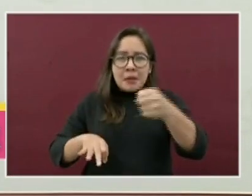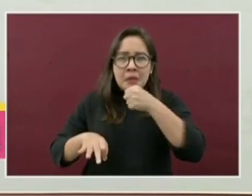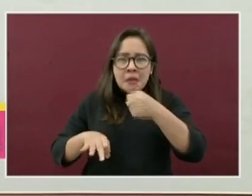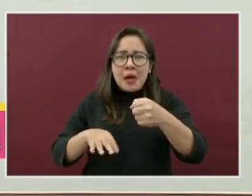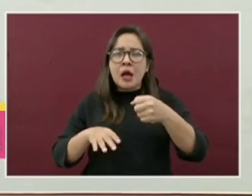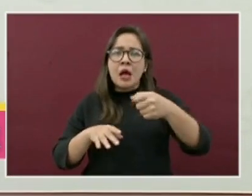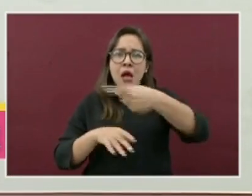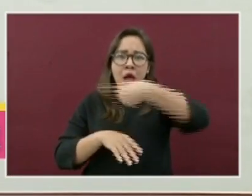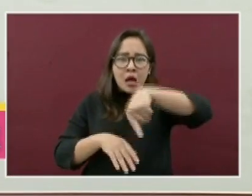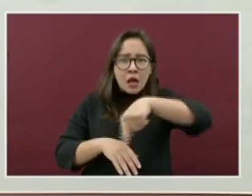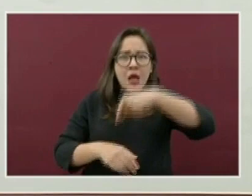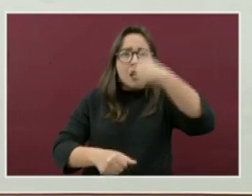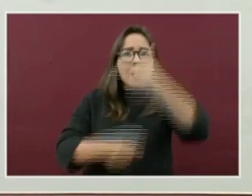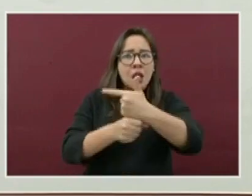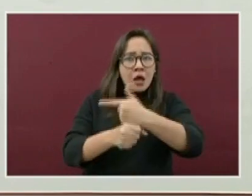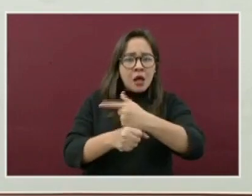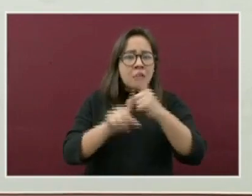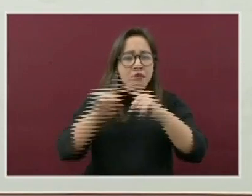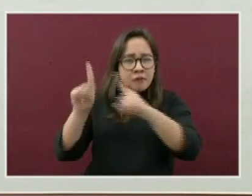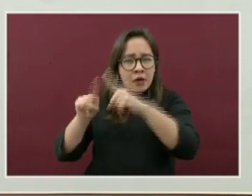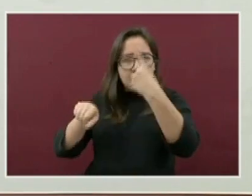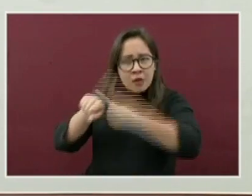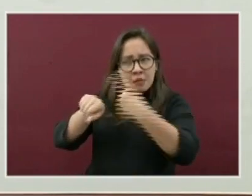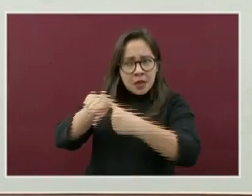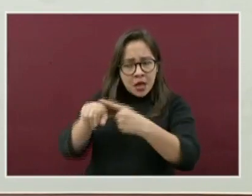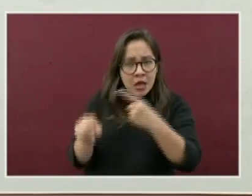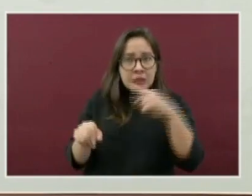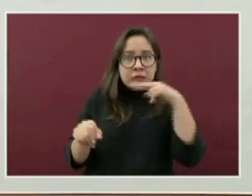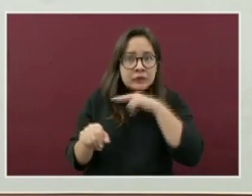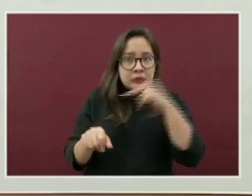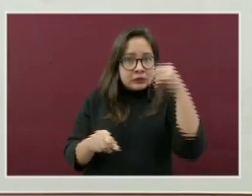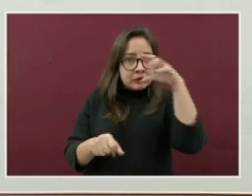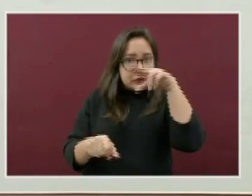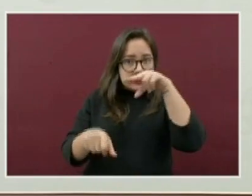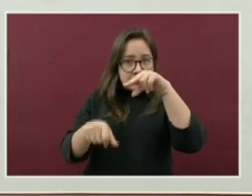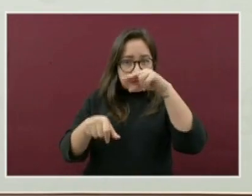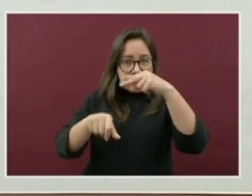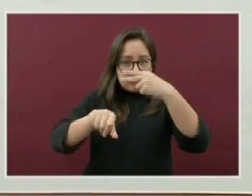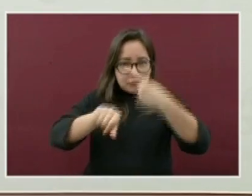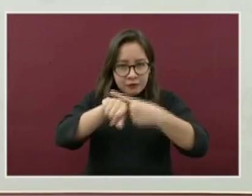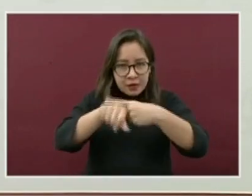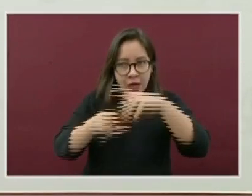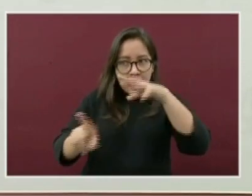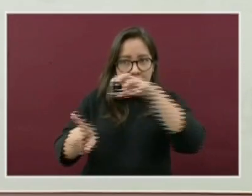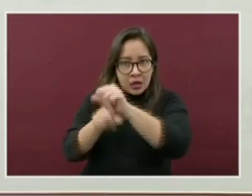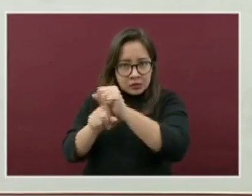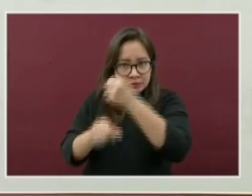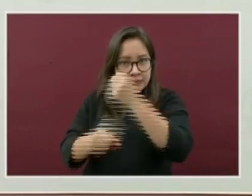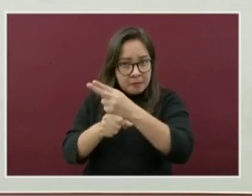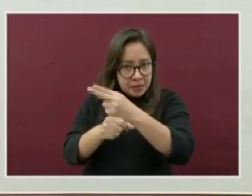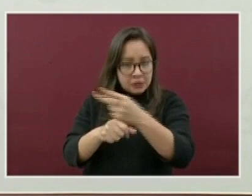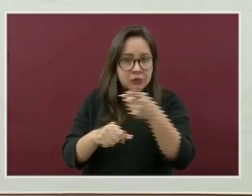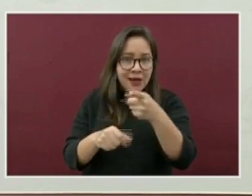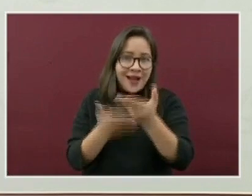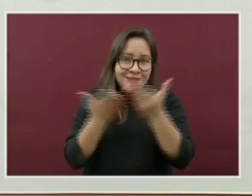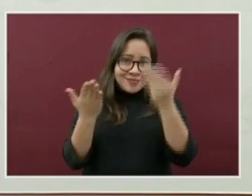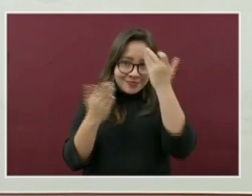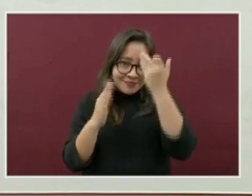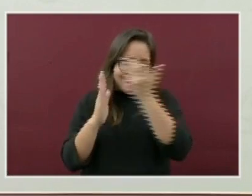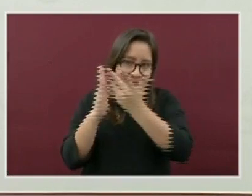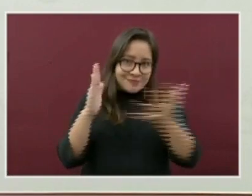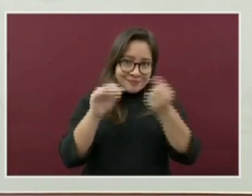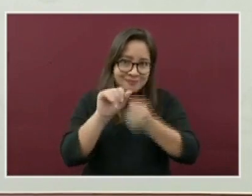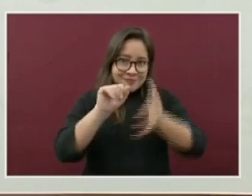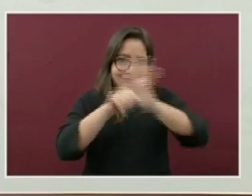oportunas y de padecimientos. Y ahora con esta pandemia, por supuesto que no